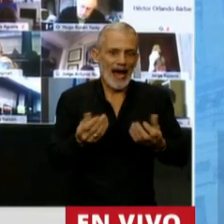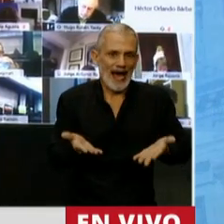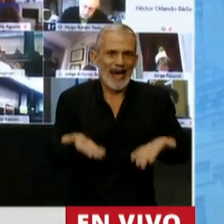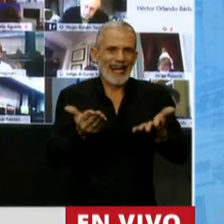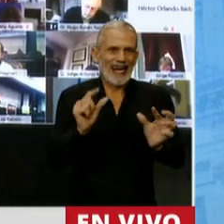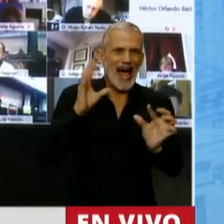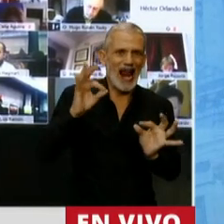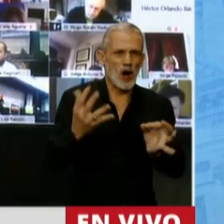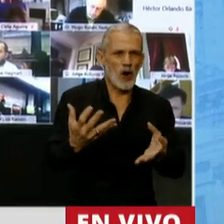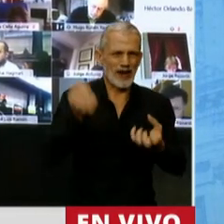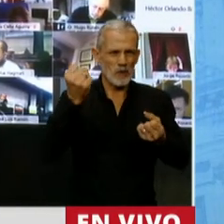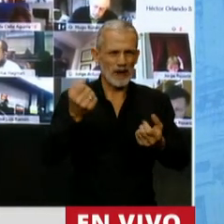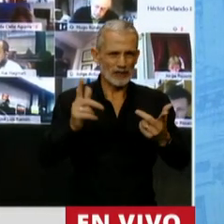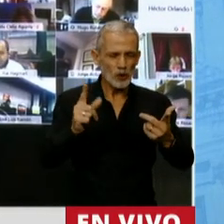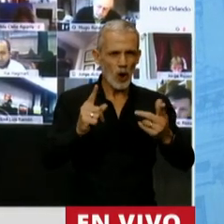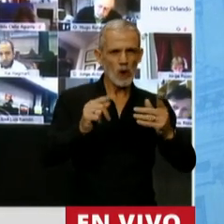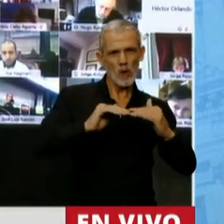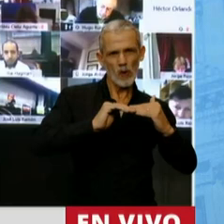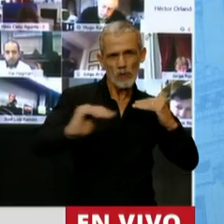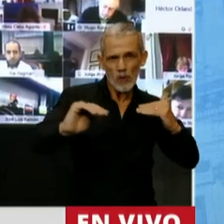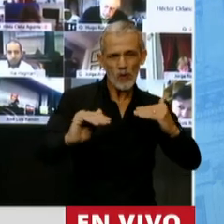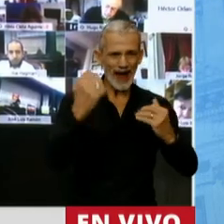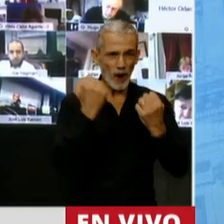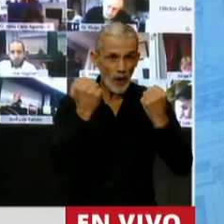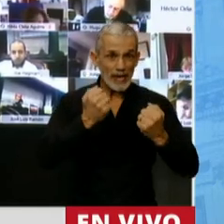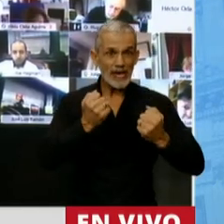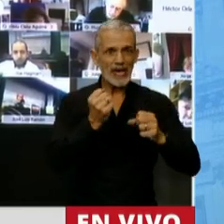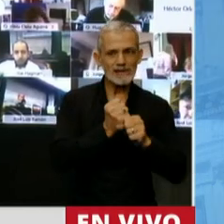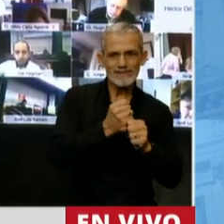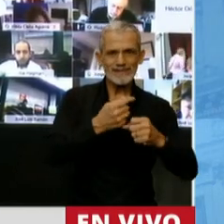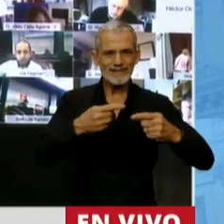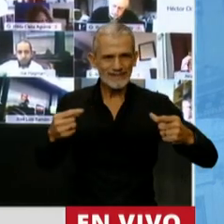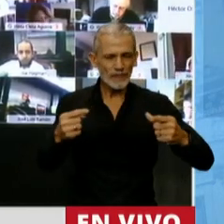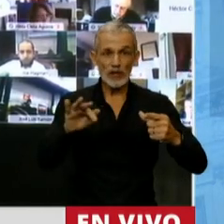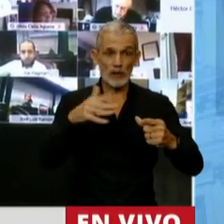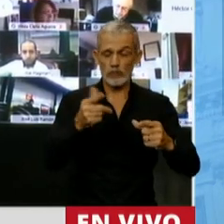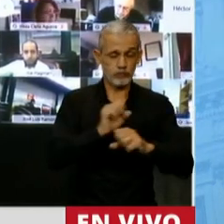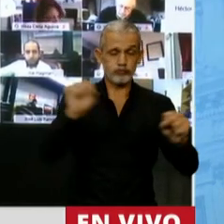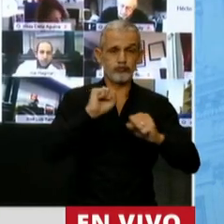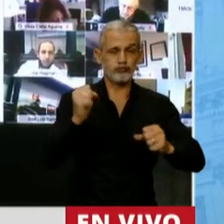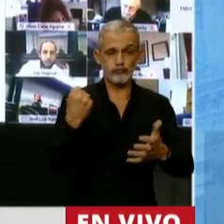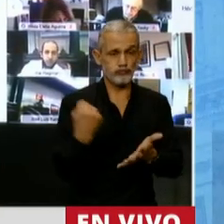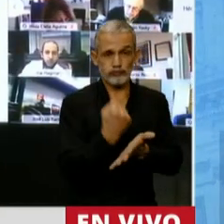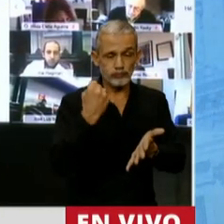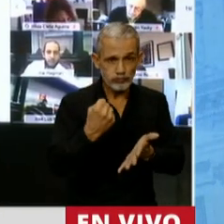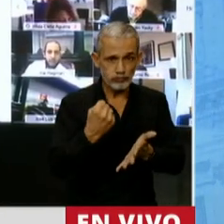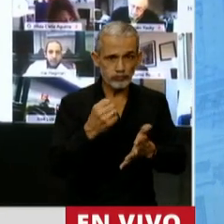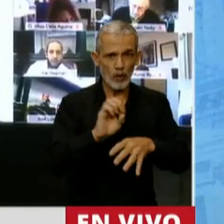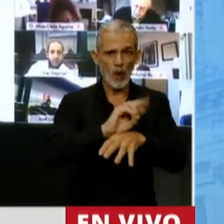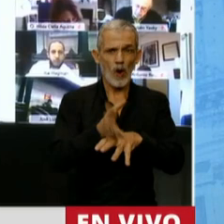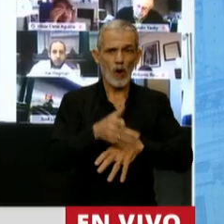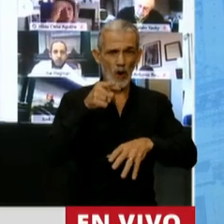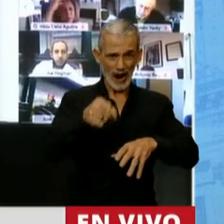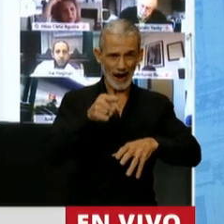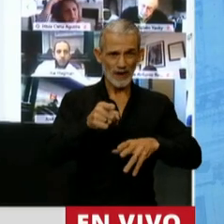un proceso de estabilización y todo eso fue bruscamente alterado por la aparición de la